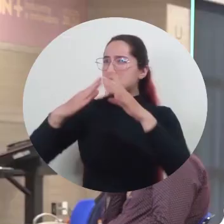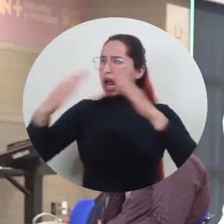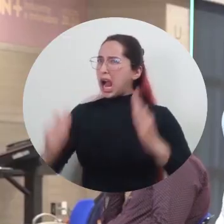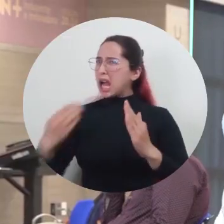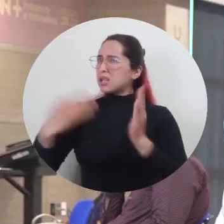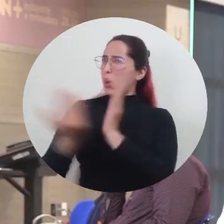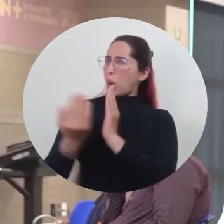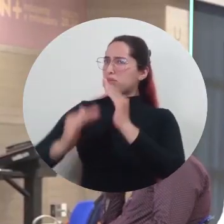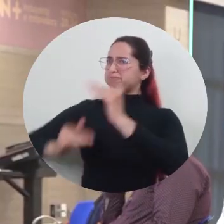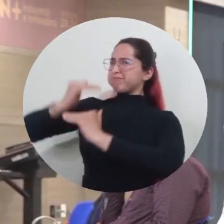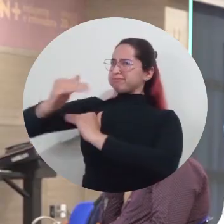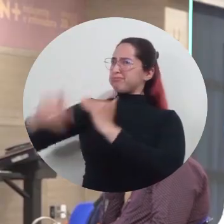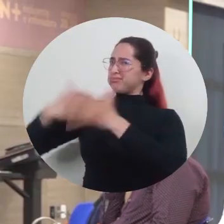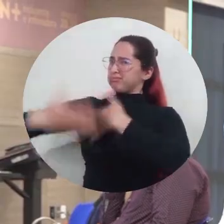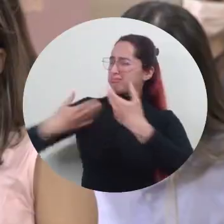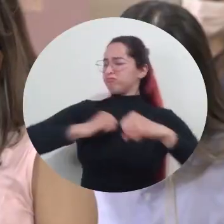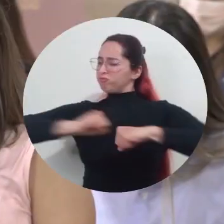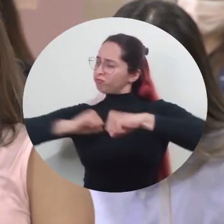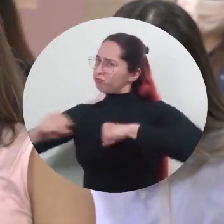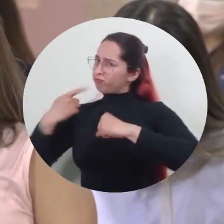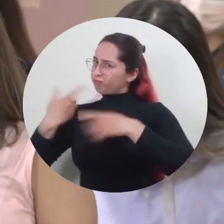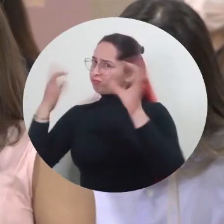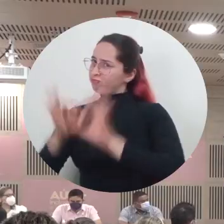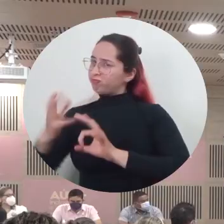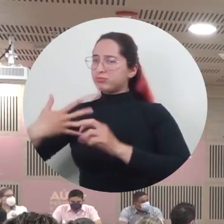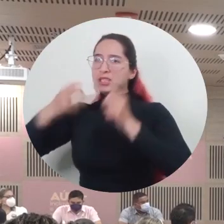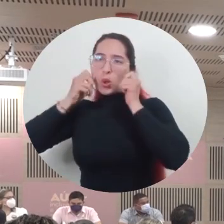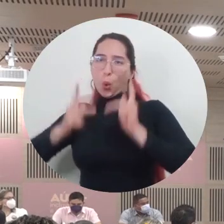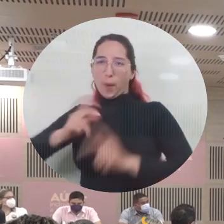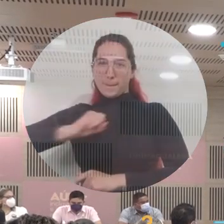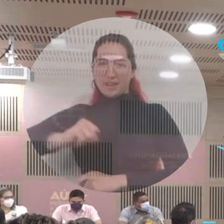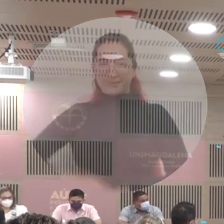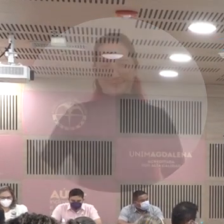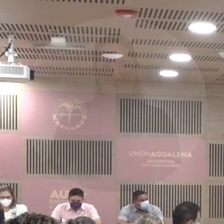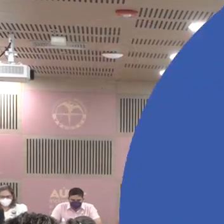Superiores, el cual adelanta acciones en el componente de derechos humanos.